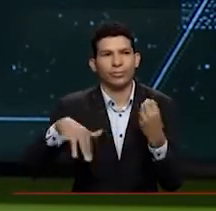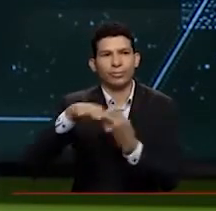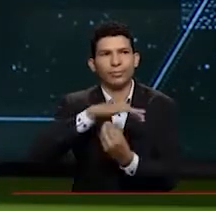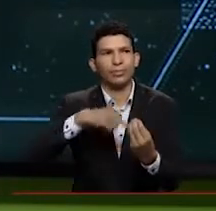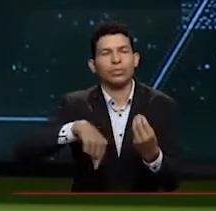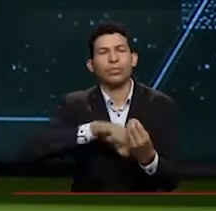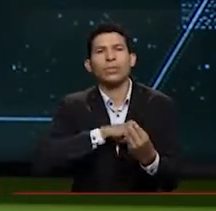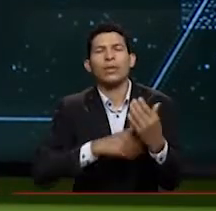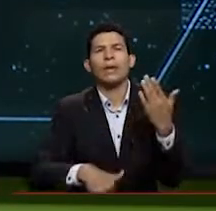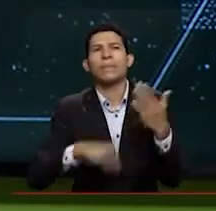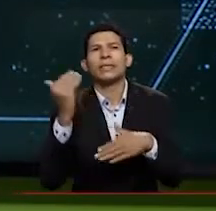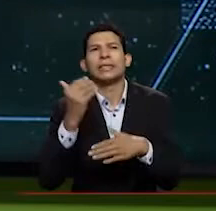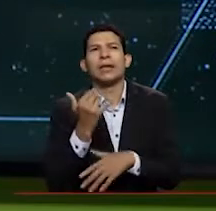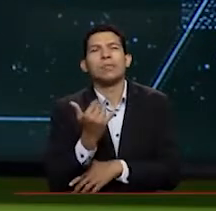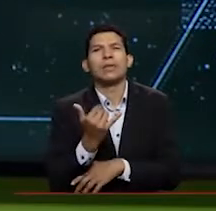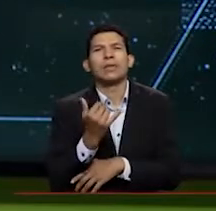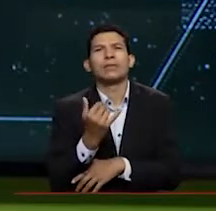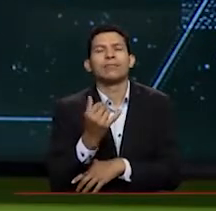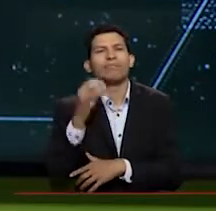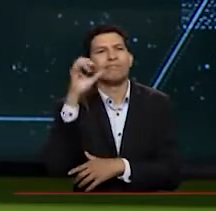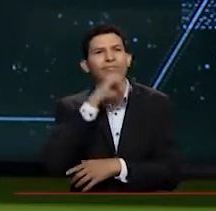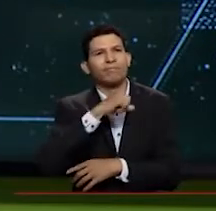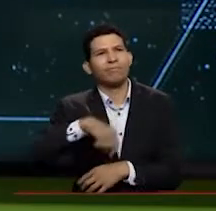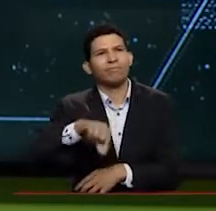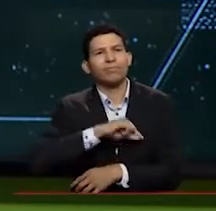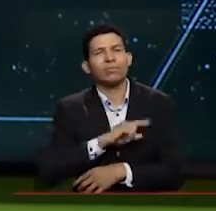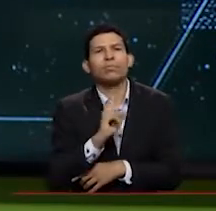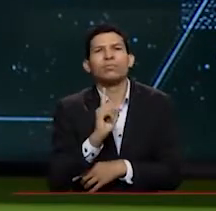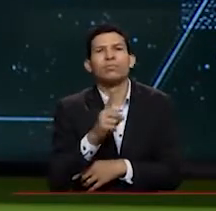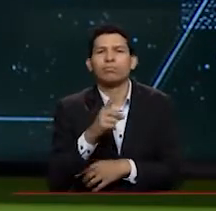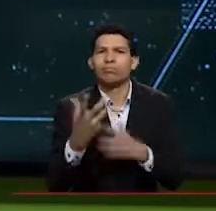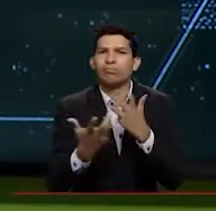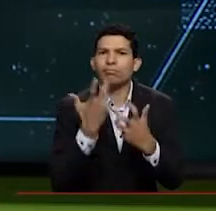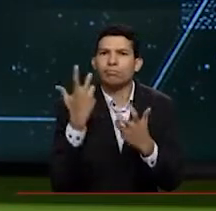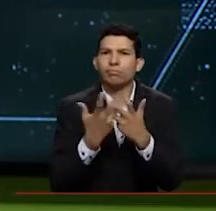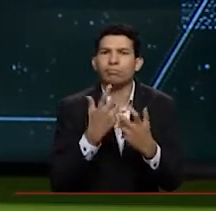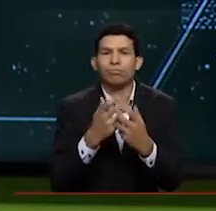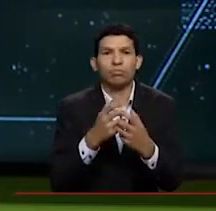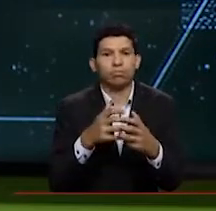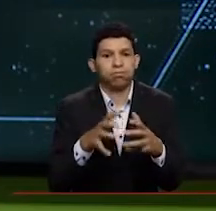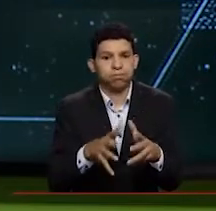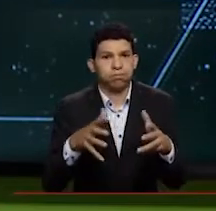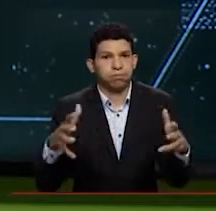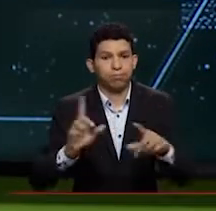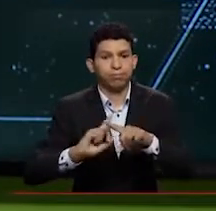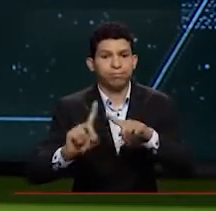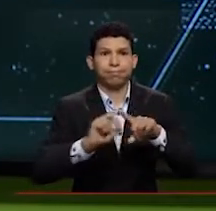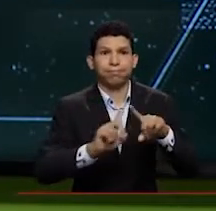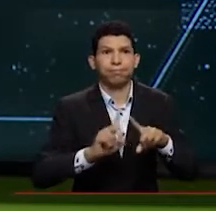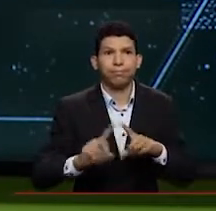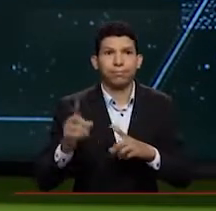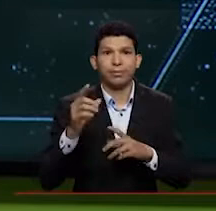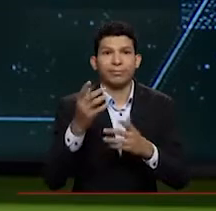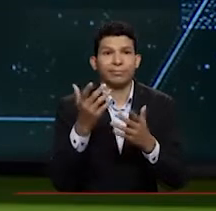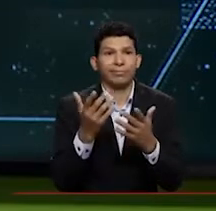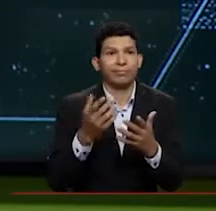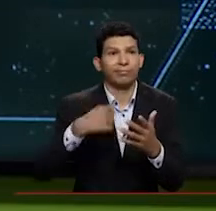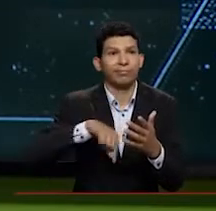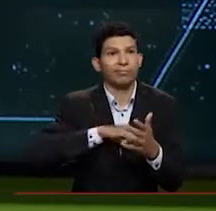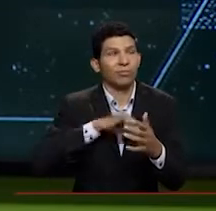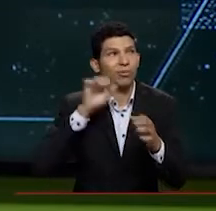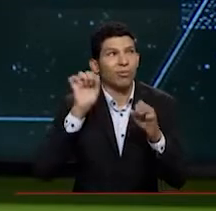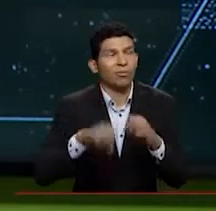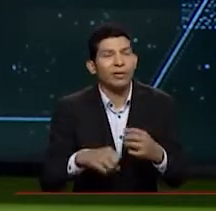y empezamos a darnos cuenta que teníamos un ecosistema muy rico, muy diverso y que podíamos